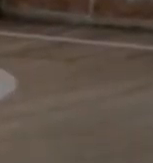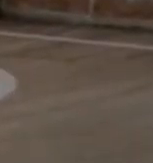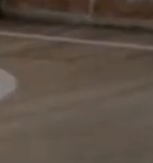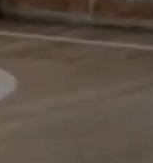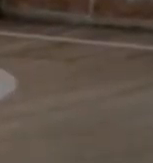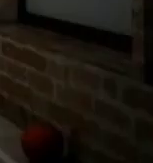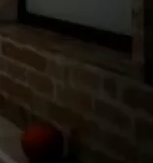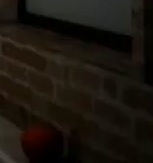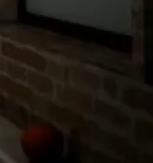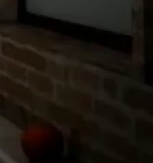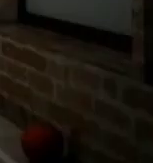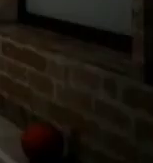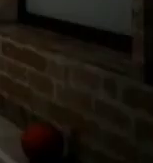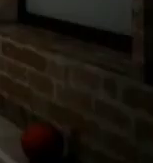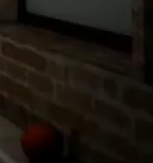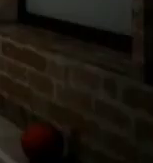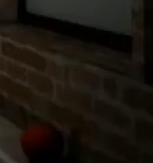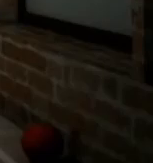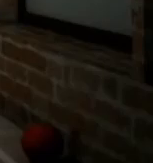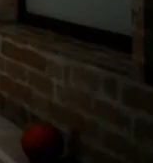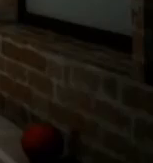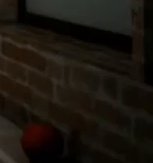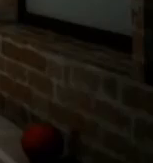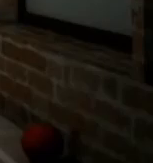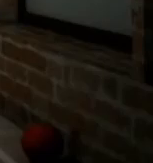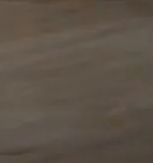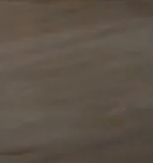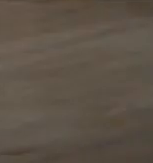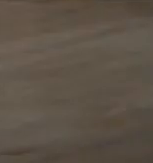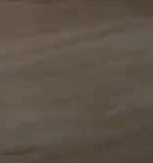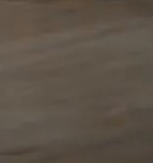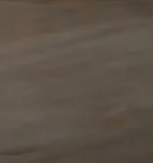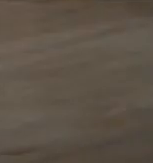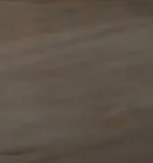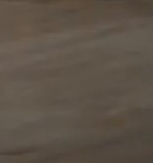aplaudir. El dos. El tres.